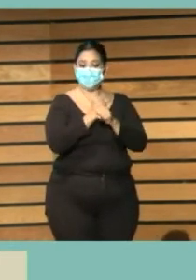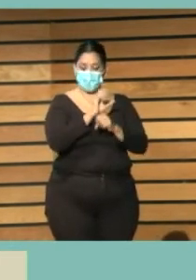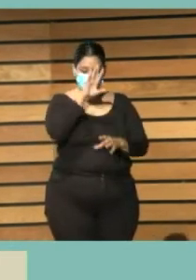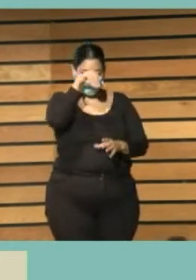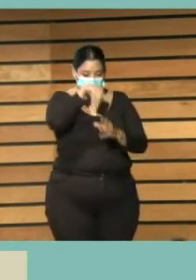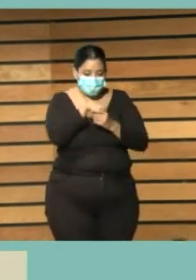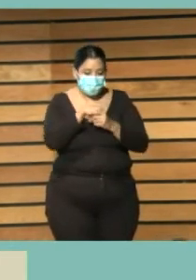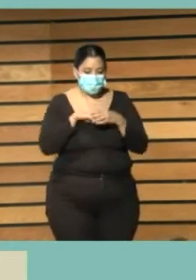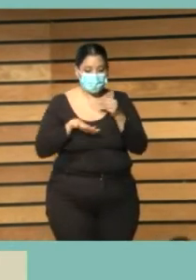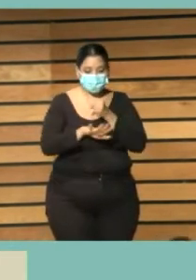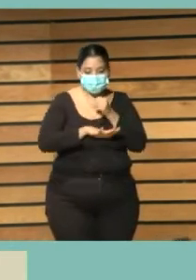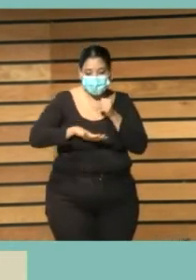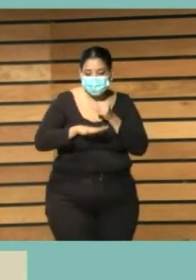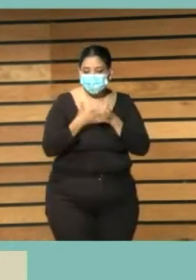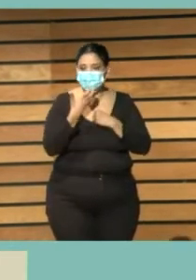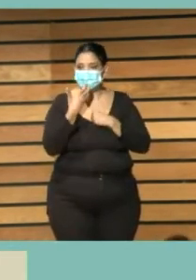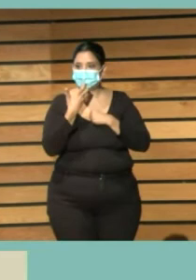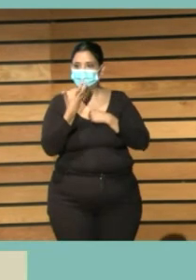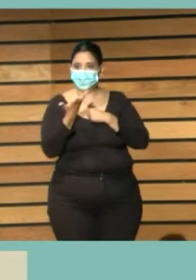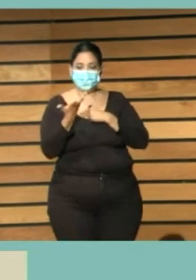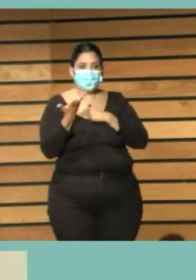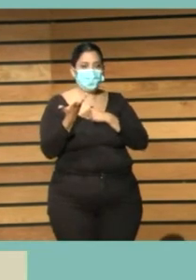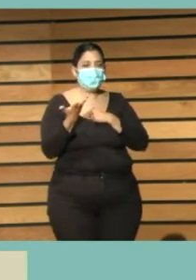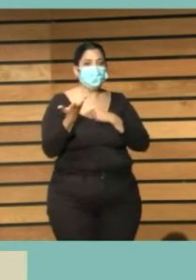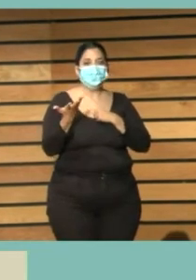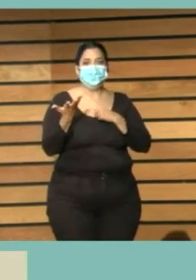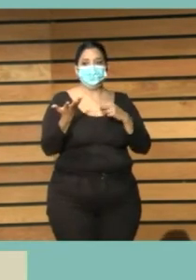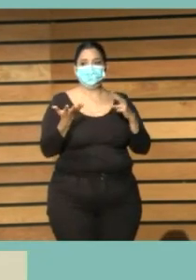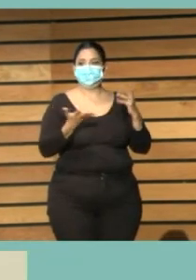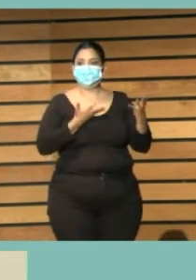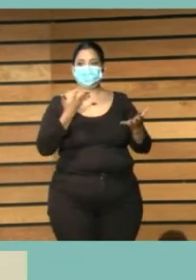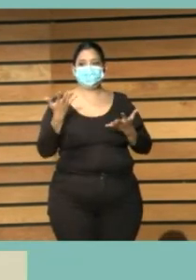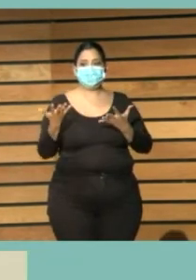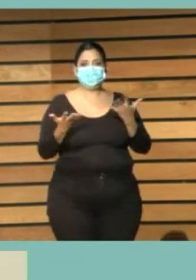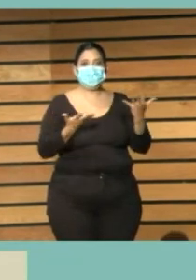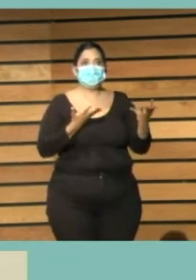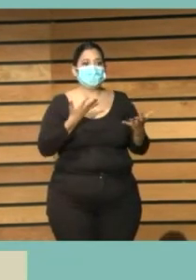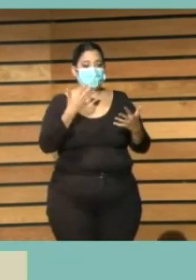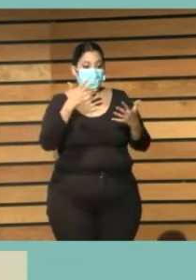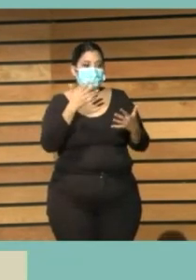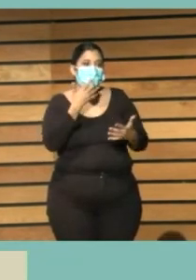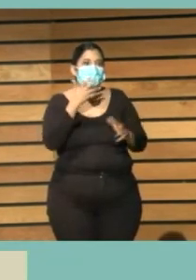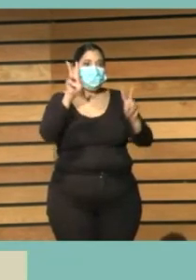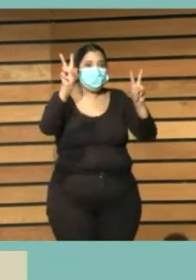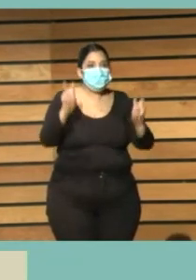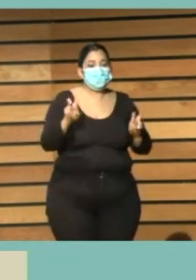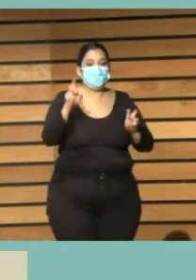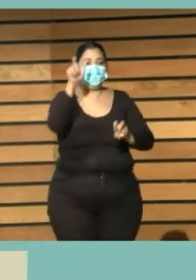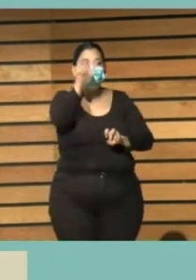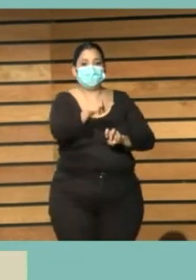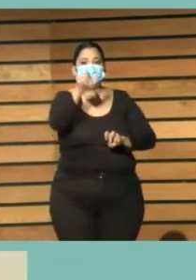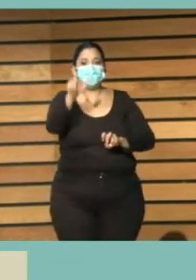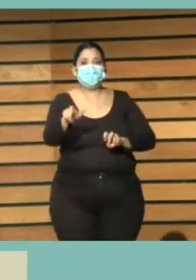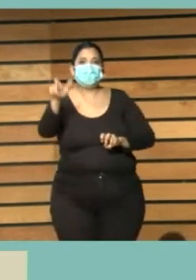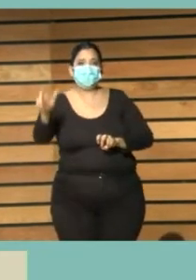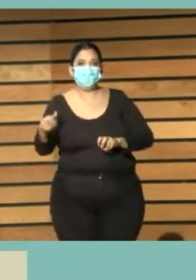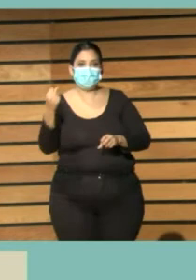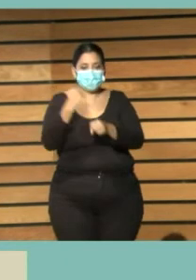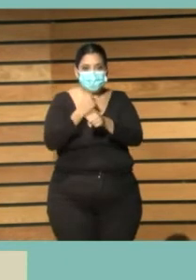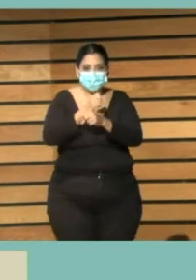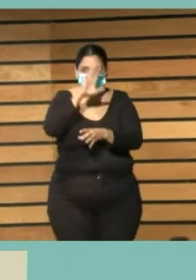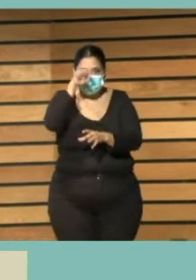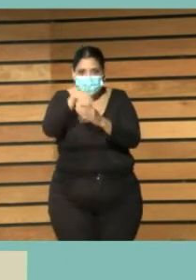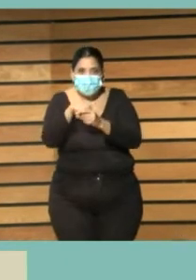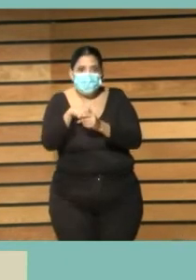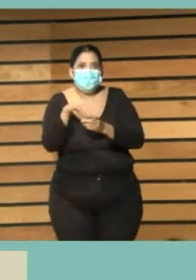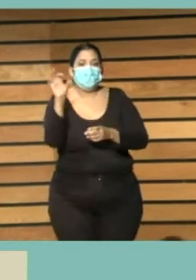básicas terribles como lo comentaba José María de carencias de personal pero es que se pone uno malo y no lo cubren pero es que se